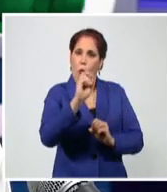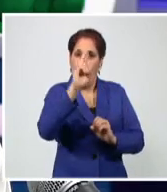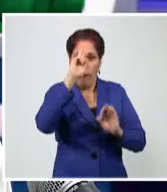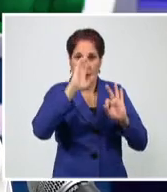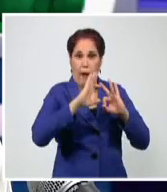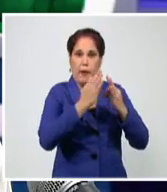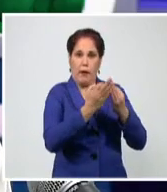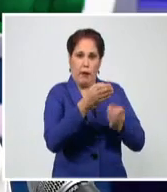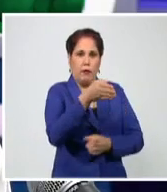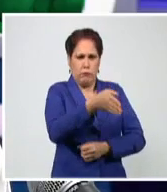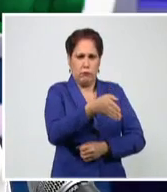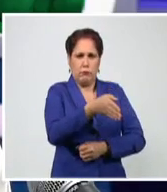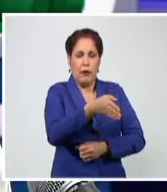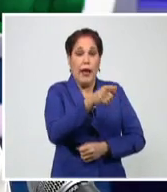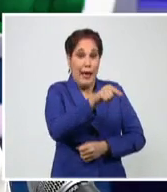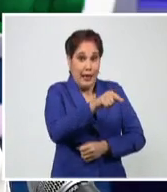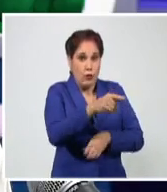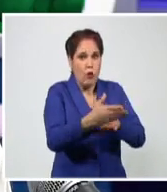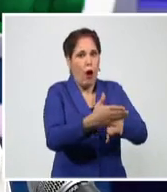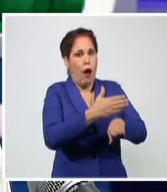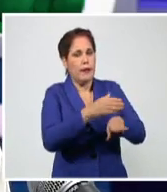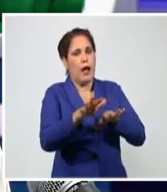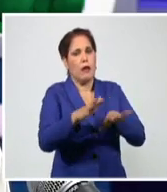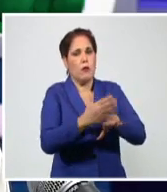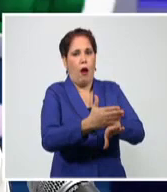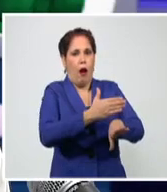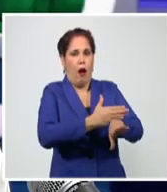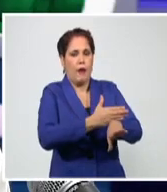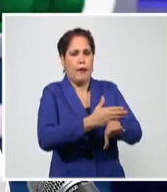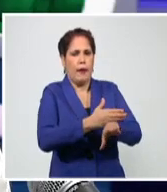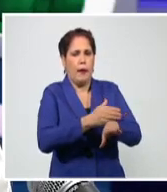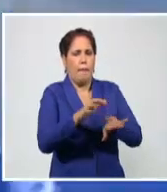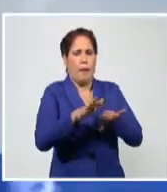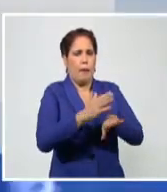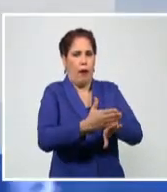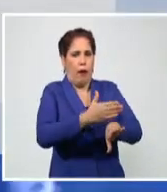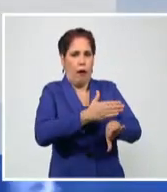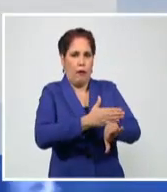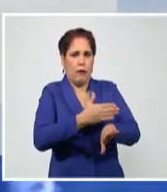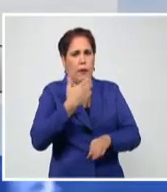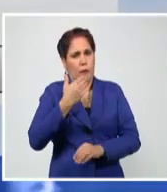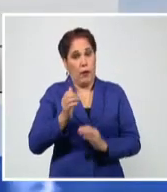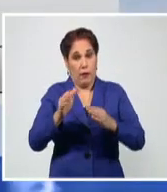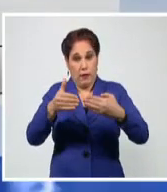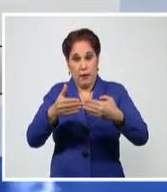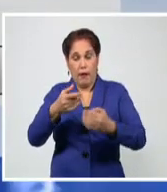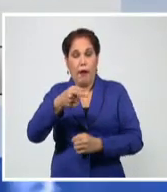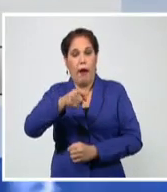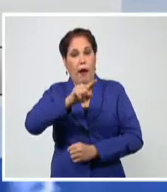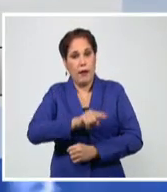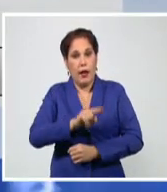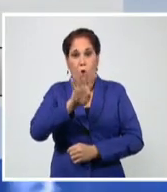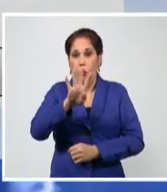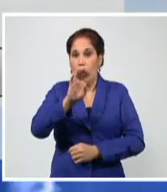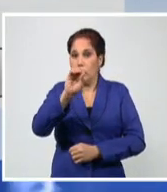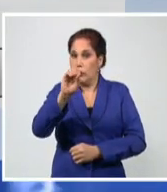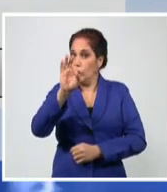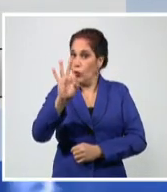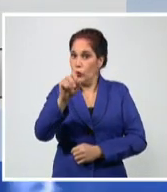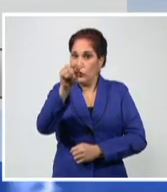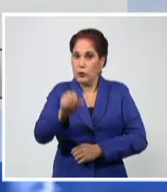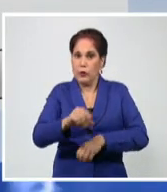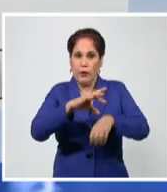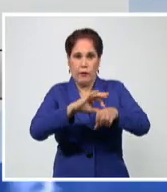veces permite un poco que accionar con más anticipación. Al cierre del día de ayer, 408 nuevos